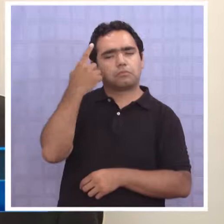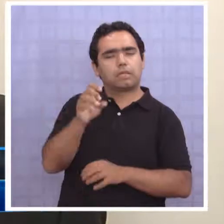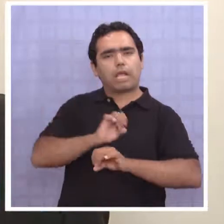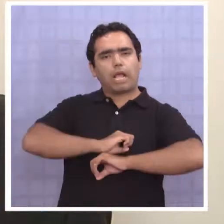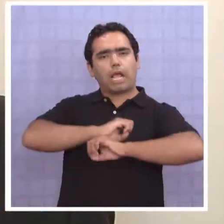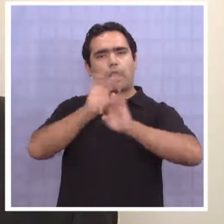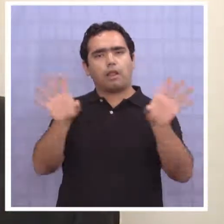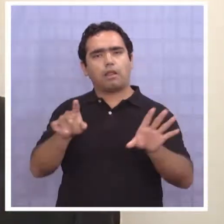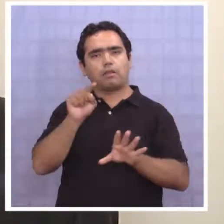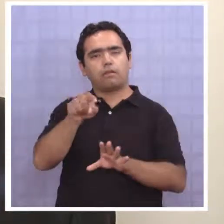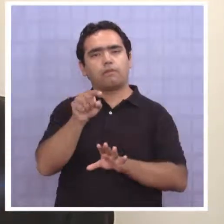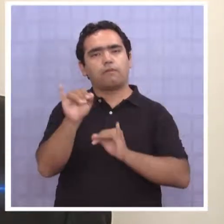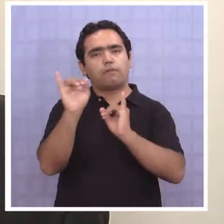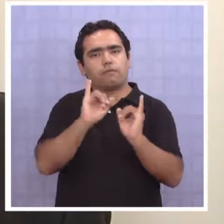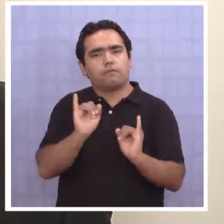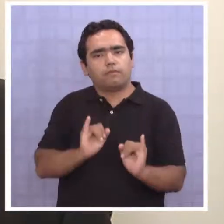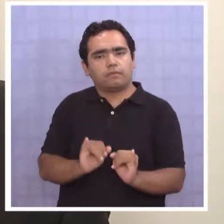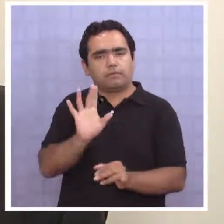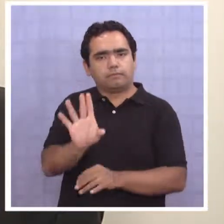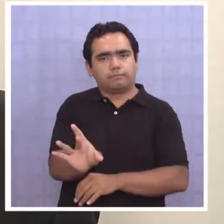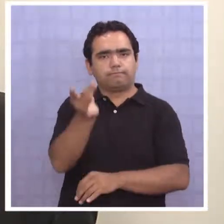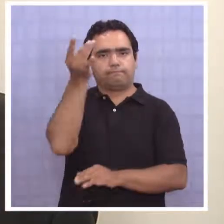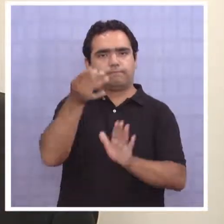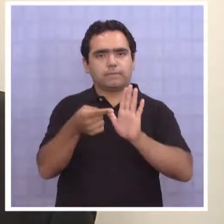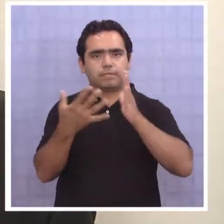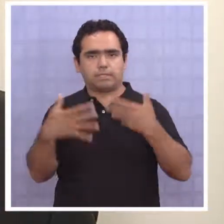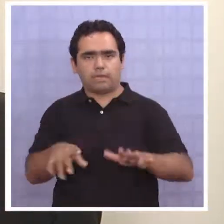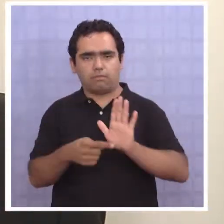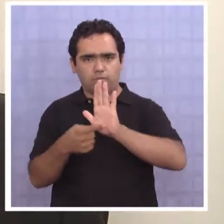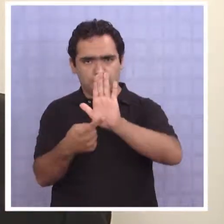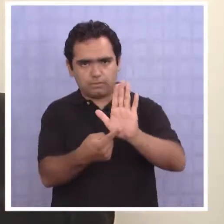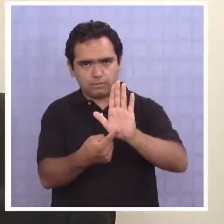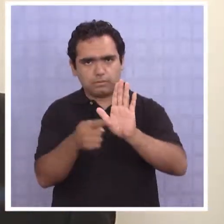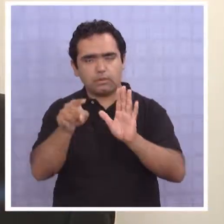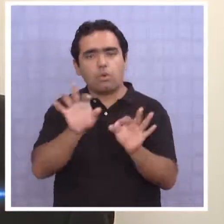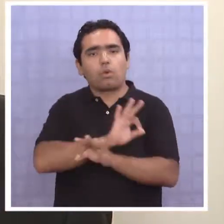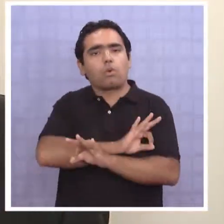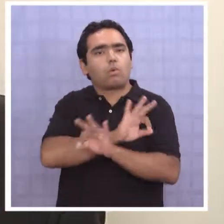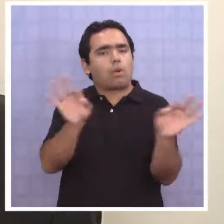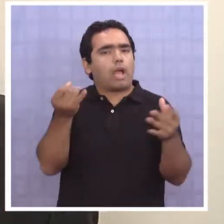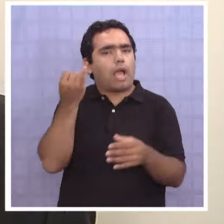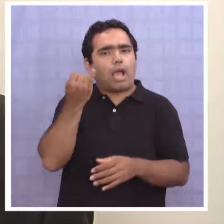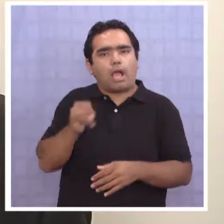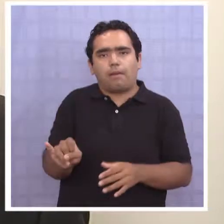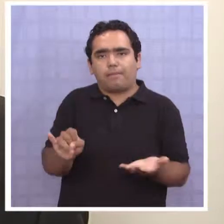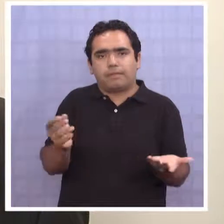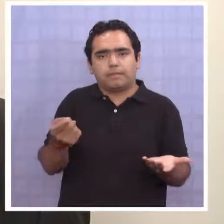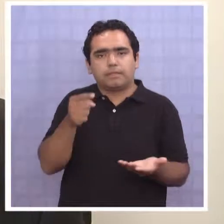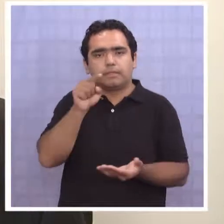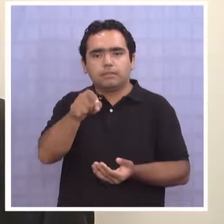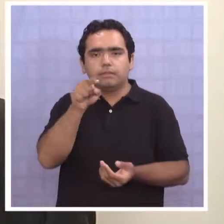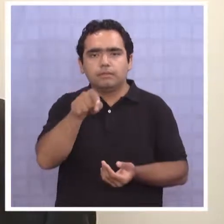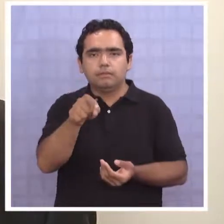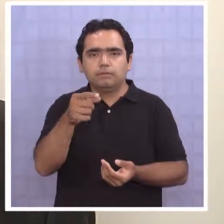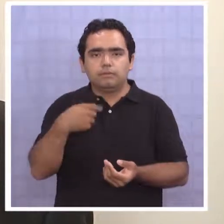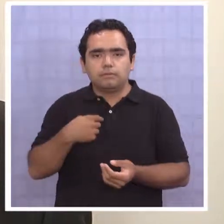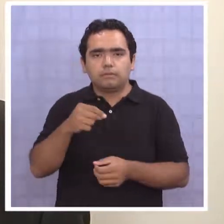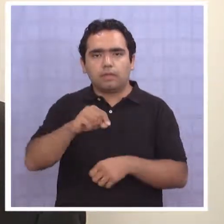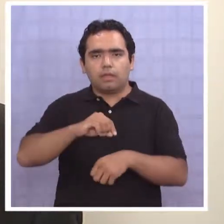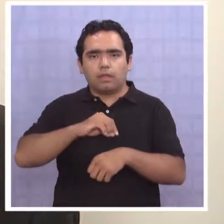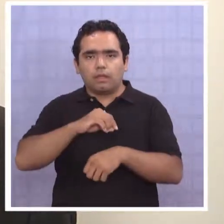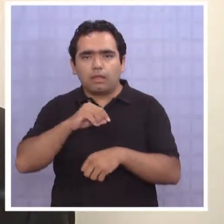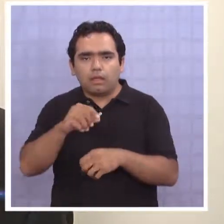y en forma irrefutablemente demostrado que nunca jamás ha existido el delito de asociación ilícita